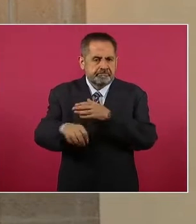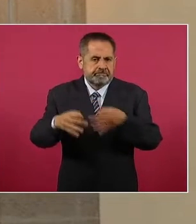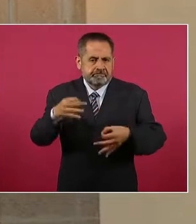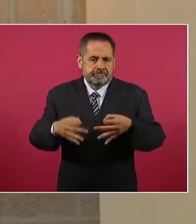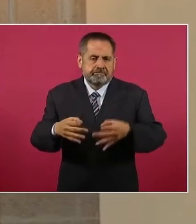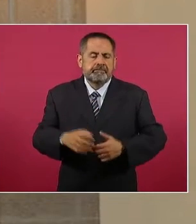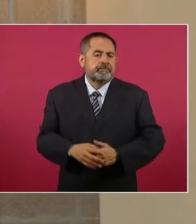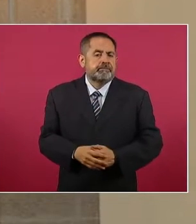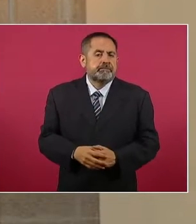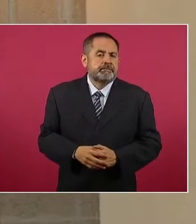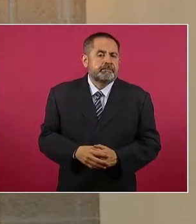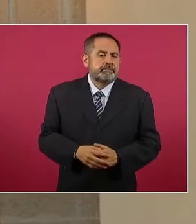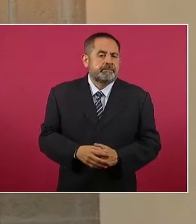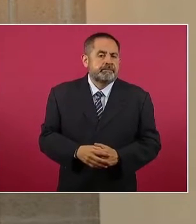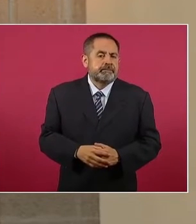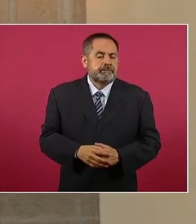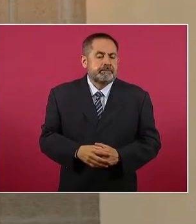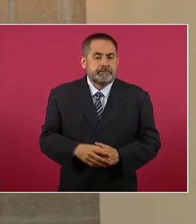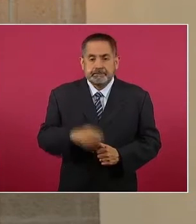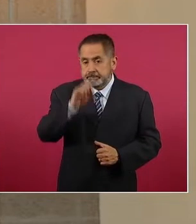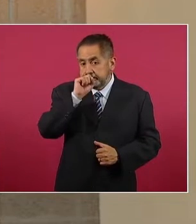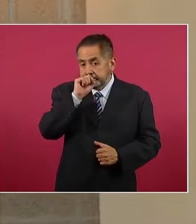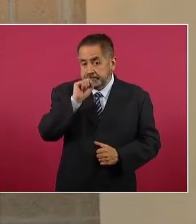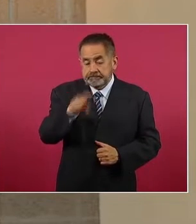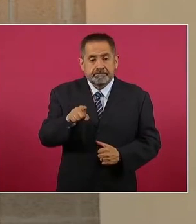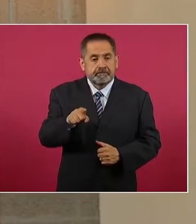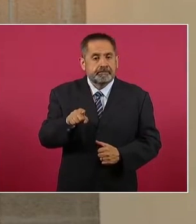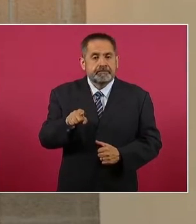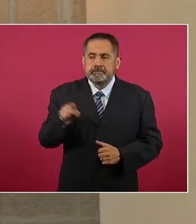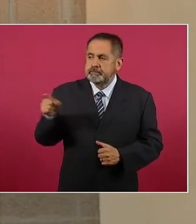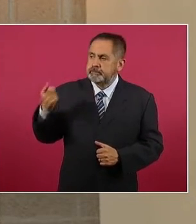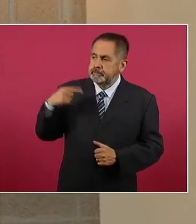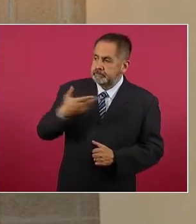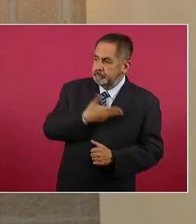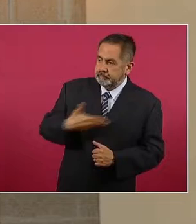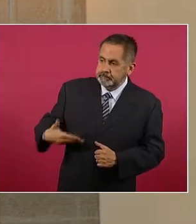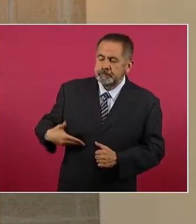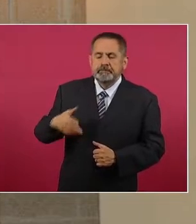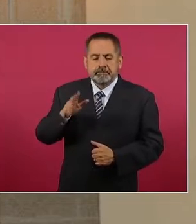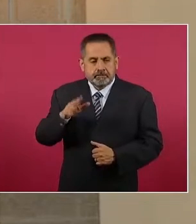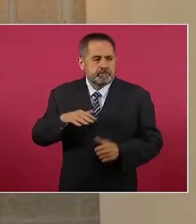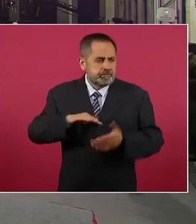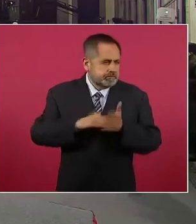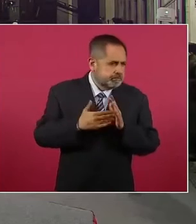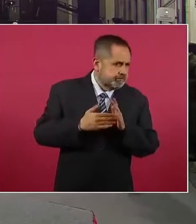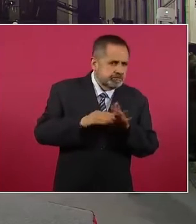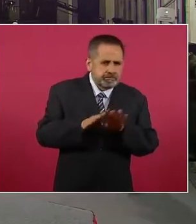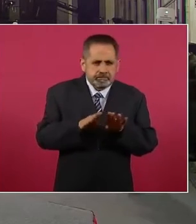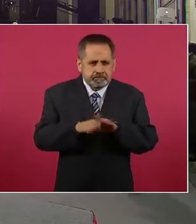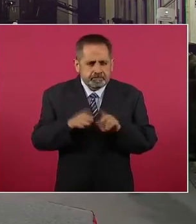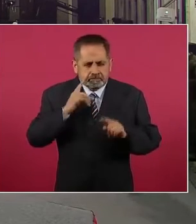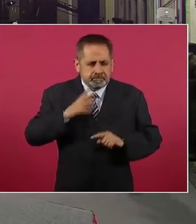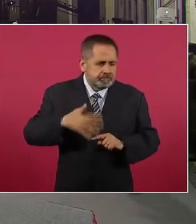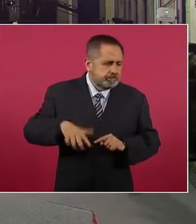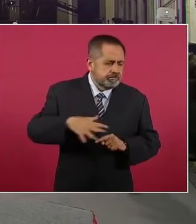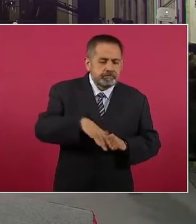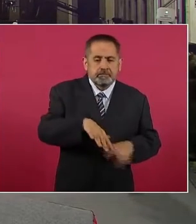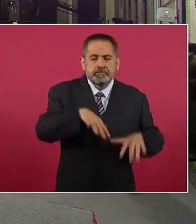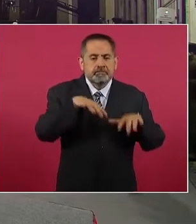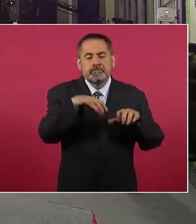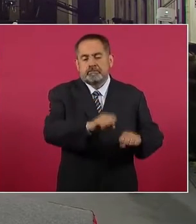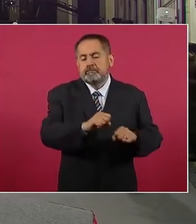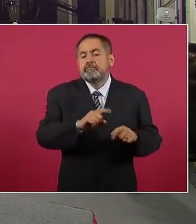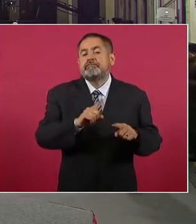Continuando con la instrucción presidencial del despliegue que se tiene para la persecución y